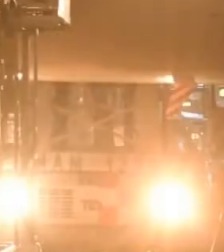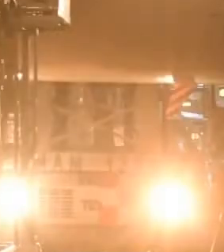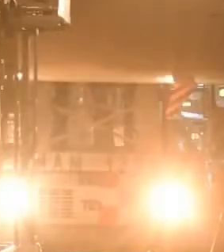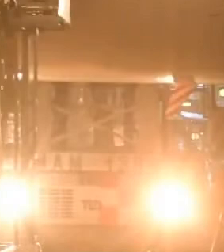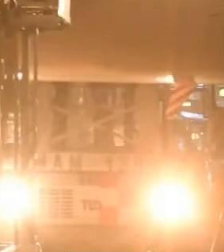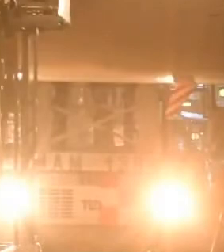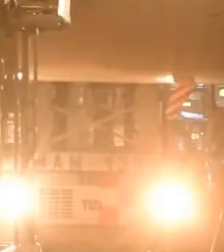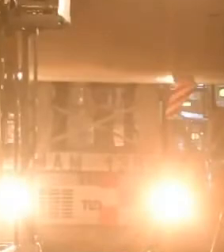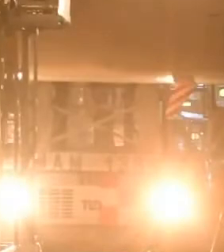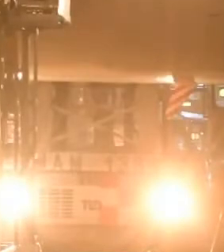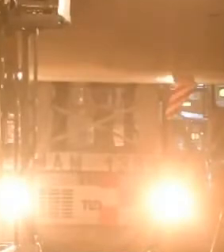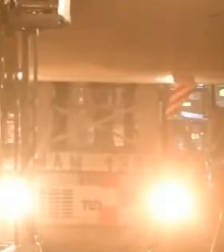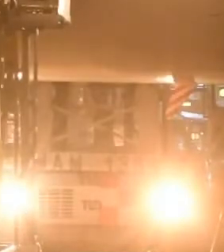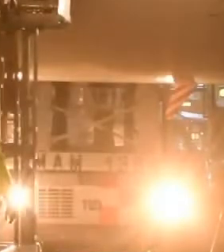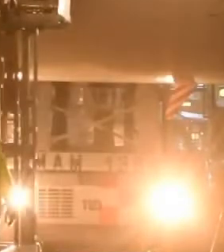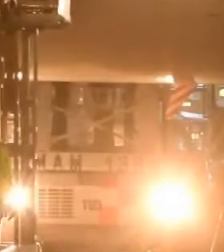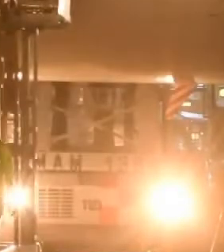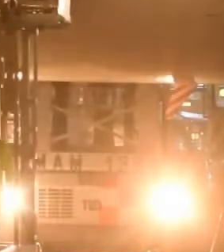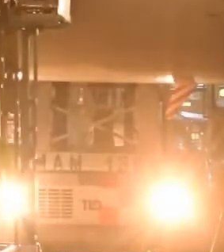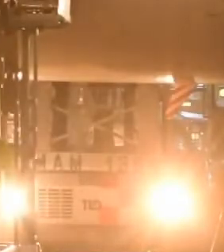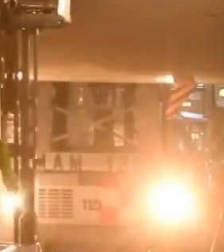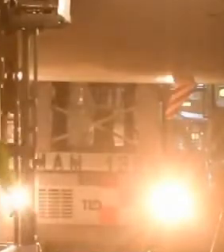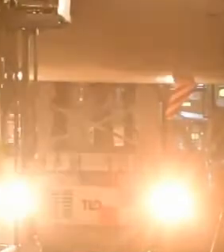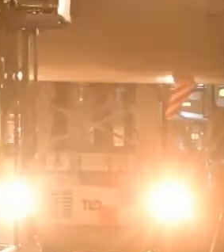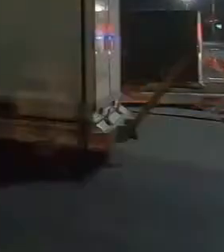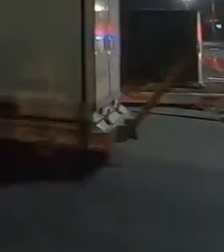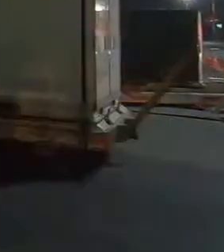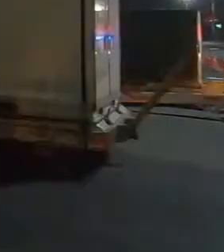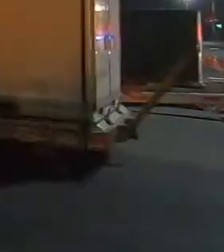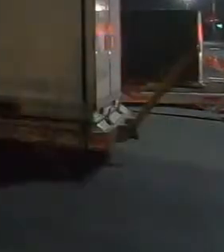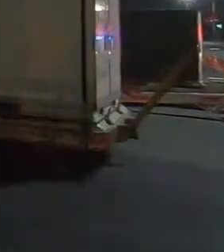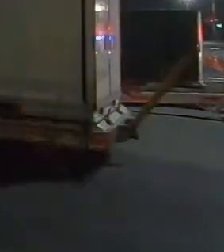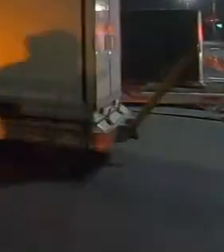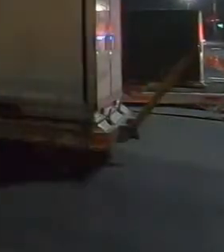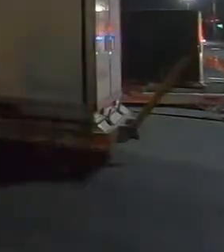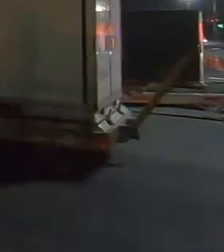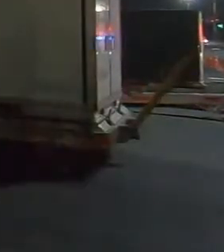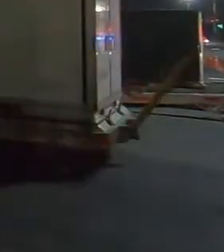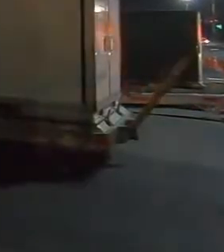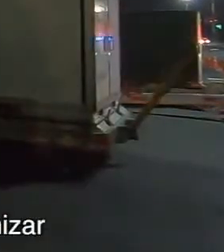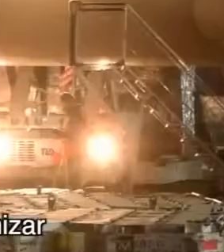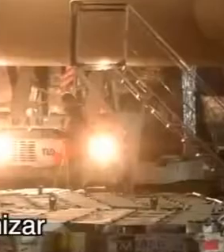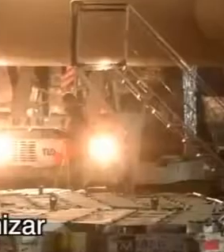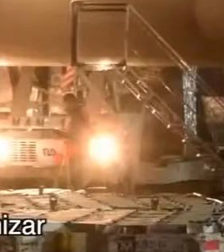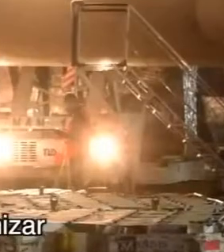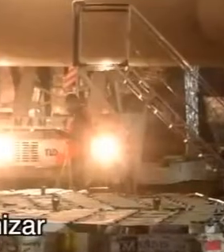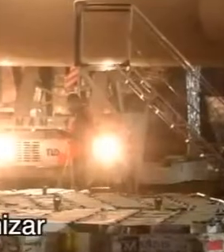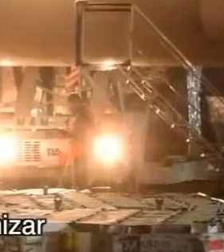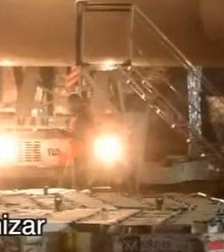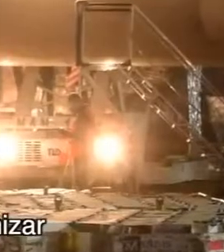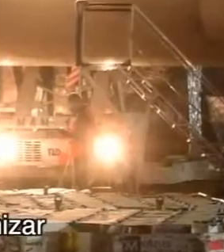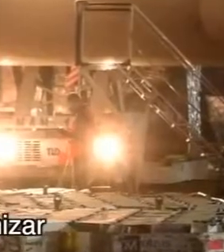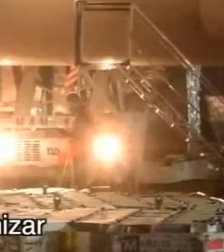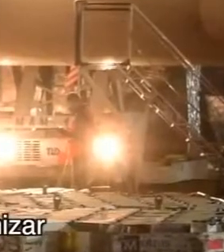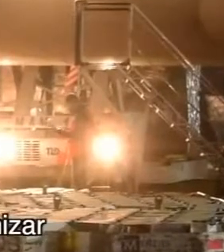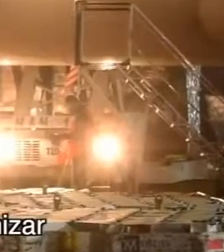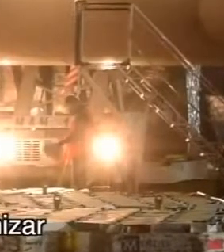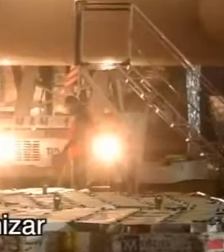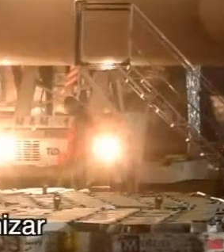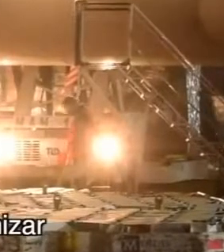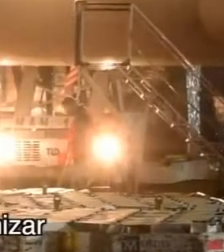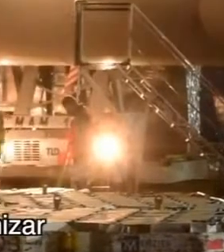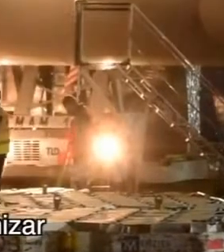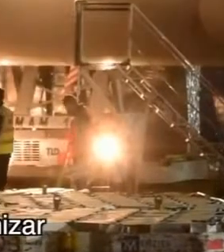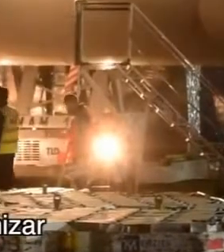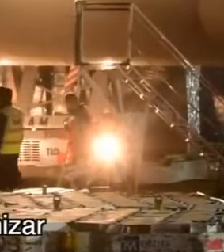cuatro embarques anteriores, suman cuatro millones de biológicos de esta farmacéutica china. Las vacunas de Sinovac se destinarán